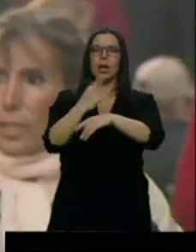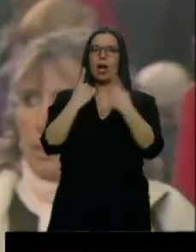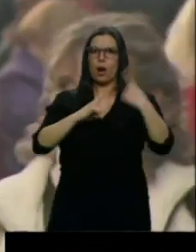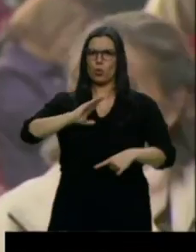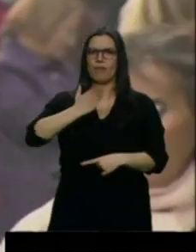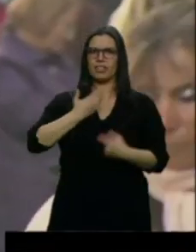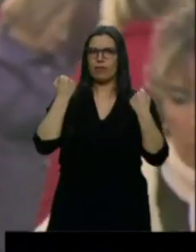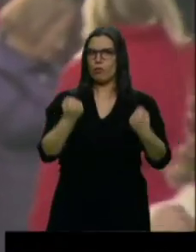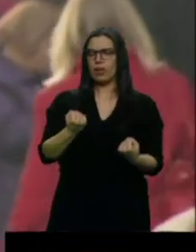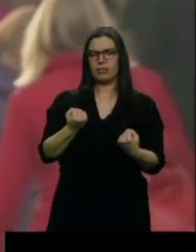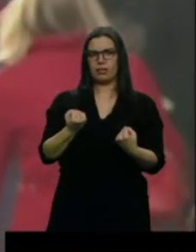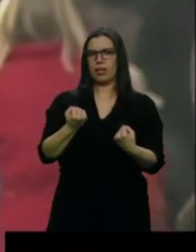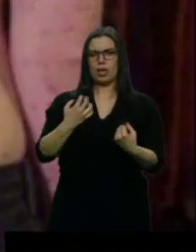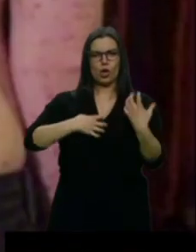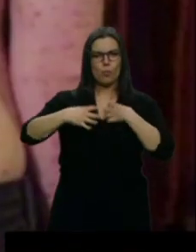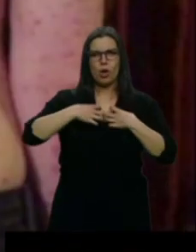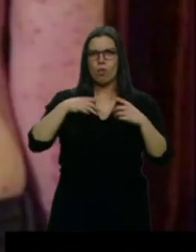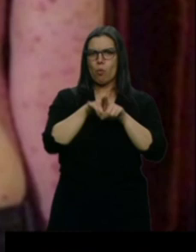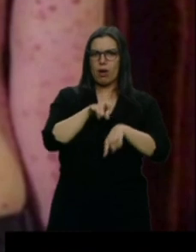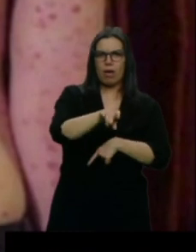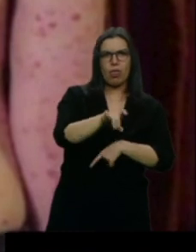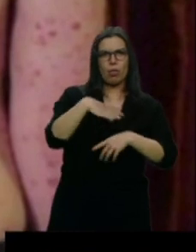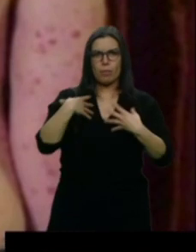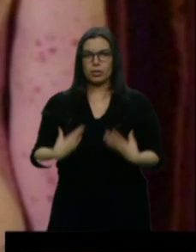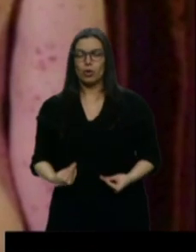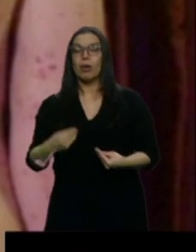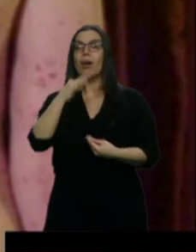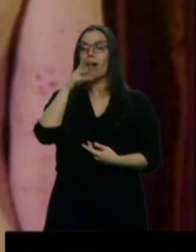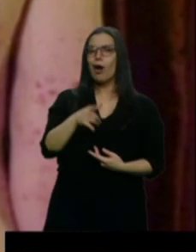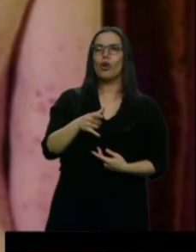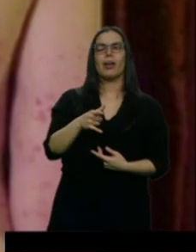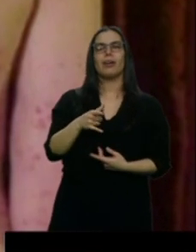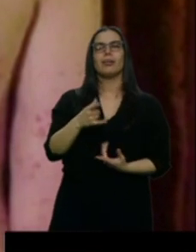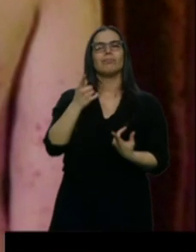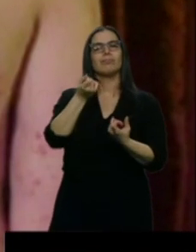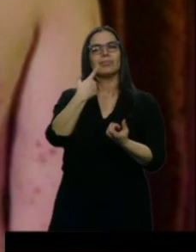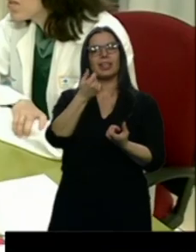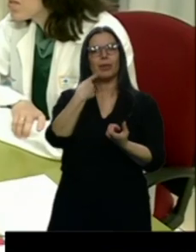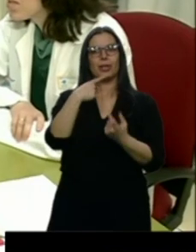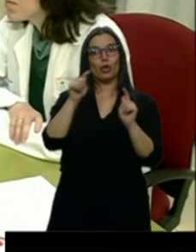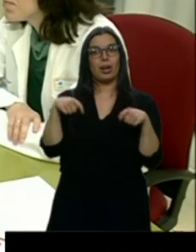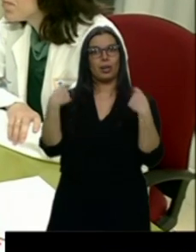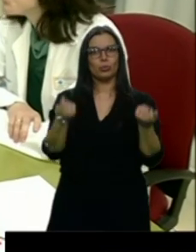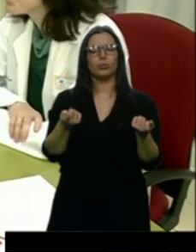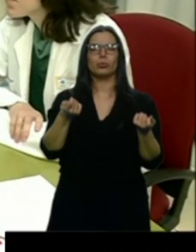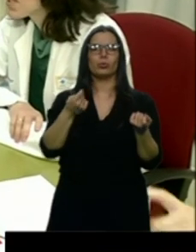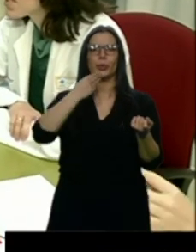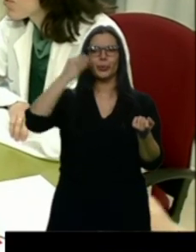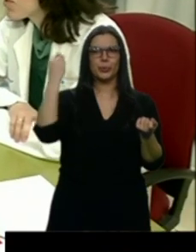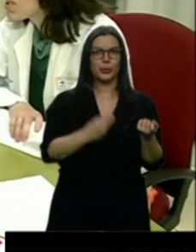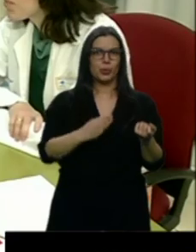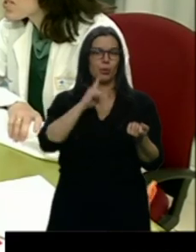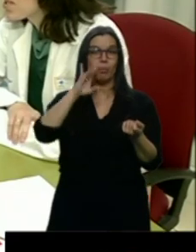Ahora estos pacientes cuentan con un nuevo aliado. Trenfía es un tratamiento biológico al parecer más eficaz que los fármacos de referencia,